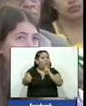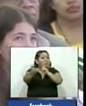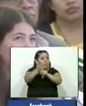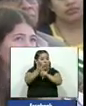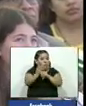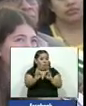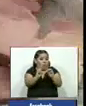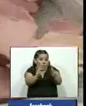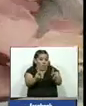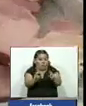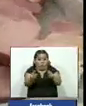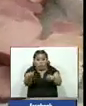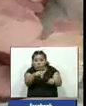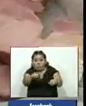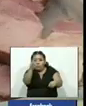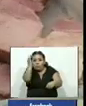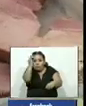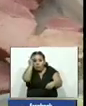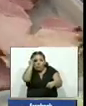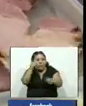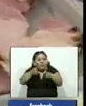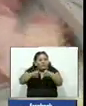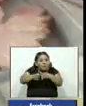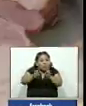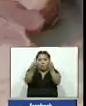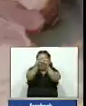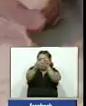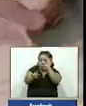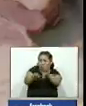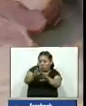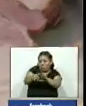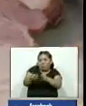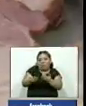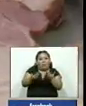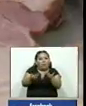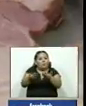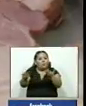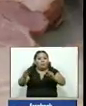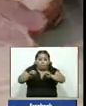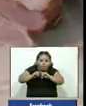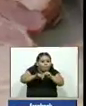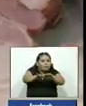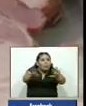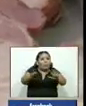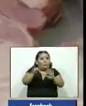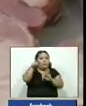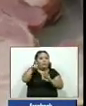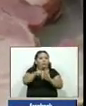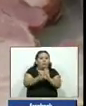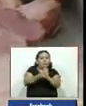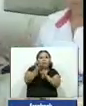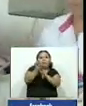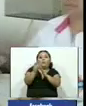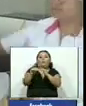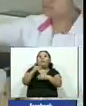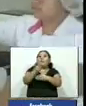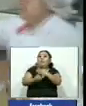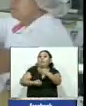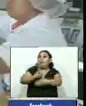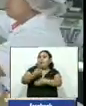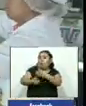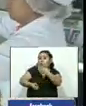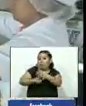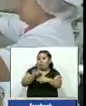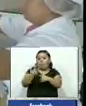abrir espacios de conocimiento para las estrategias digitales y así colaborar para la expansión de sus negocios a través de la tecnología sin perder de